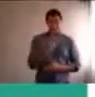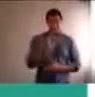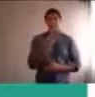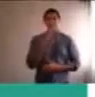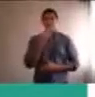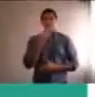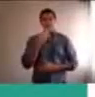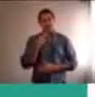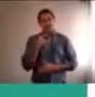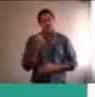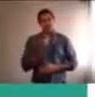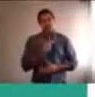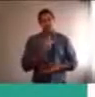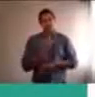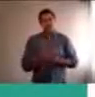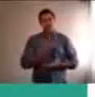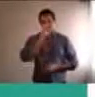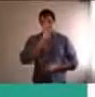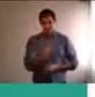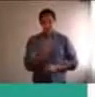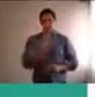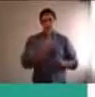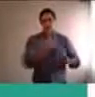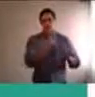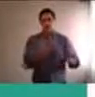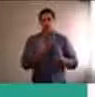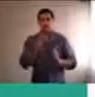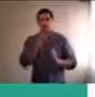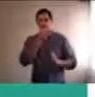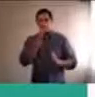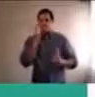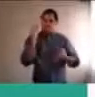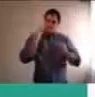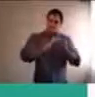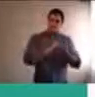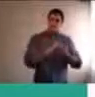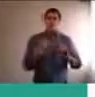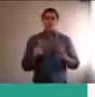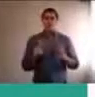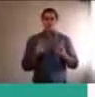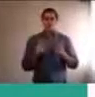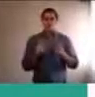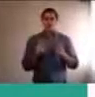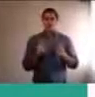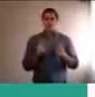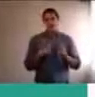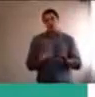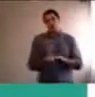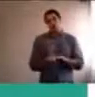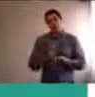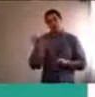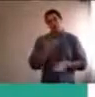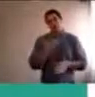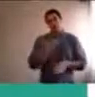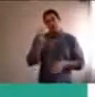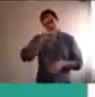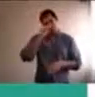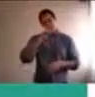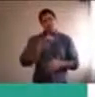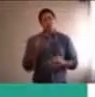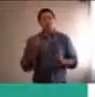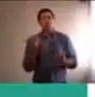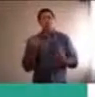respetar, cierto orden, y ponemos el juego, para el fin de semana, cómo podemos incluir, lo lúdico, cómo podemos